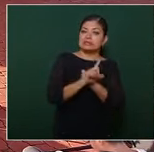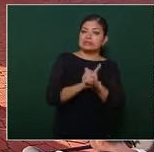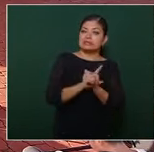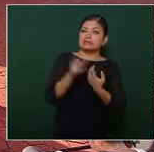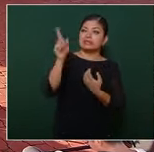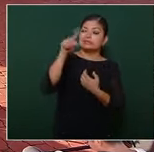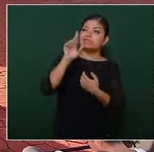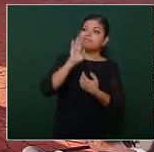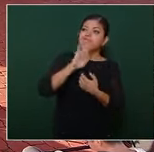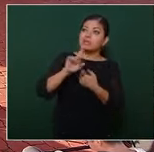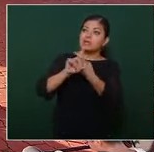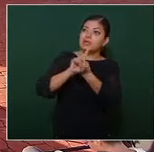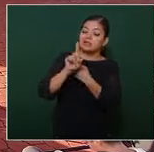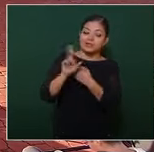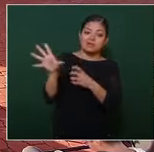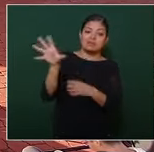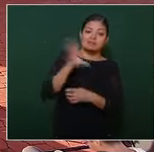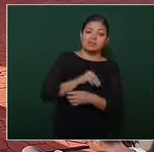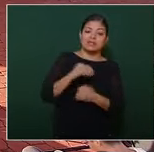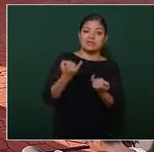y no hay que descartarlo